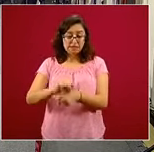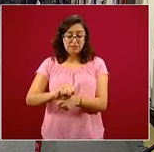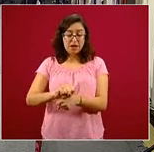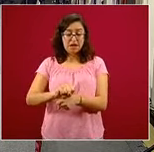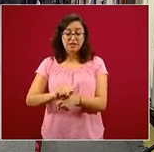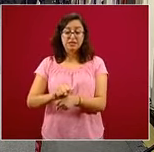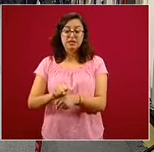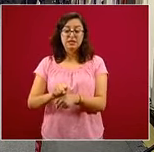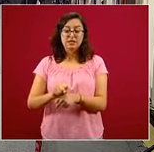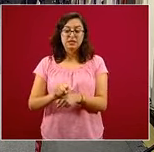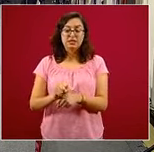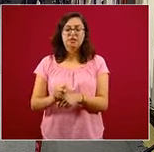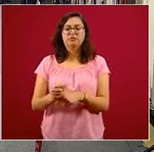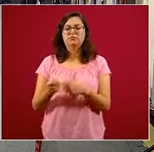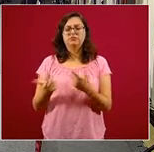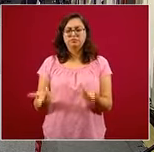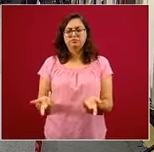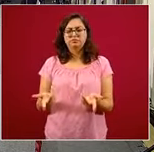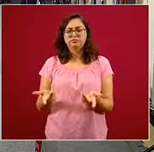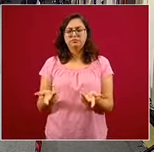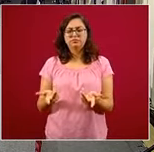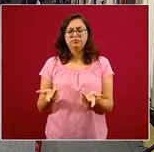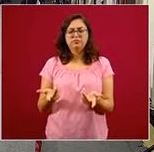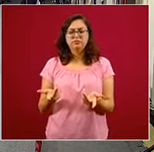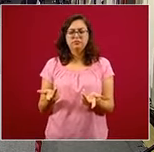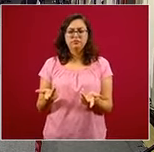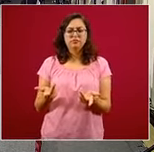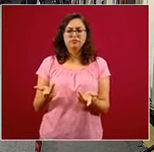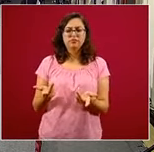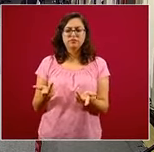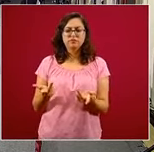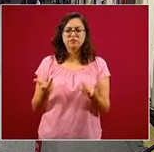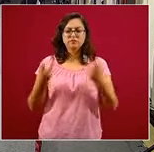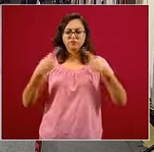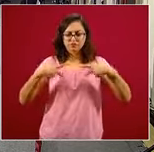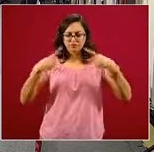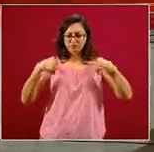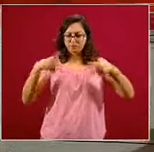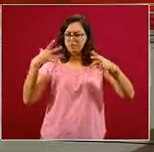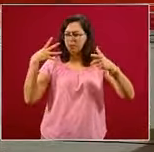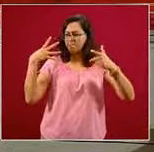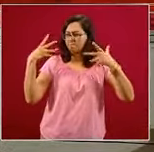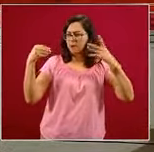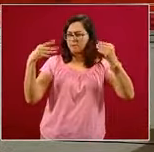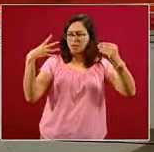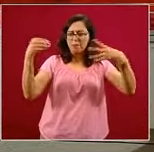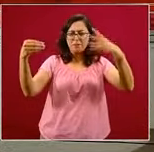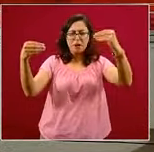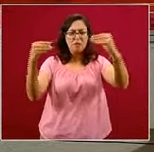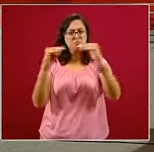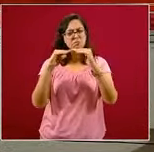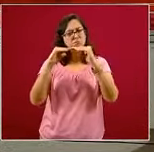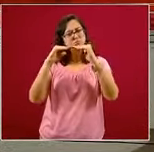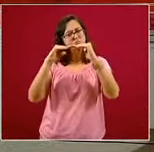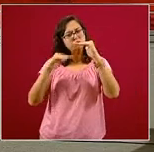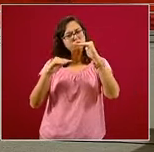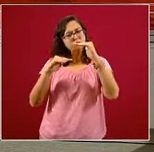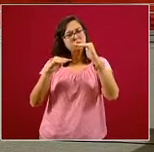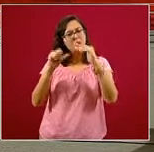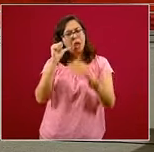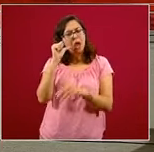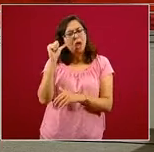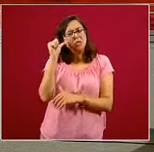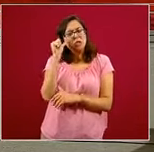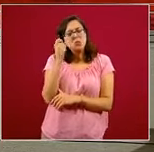en función de eso, hemos visto un descenso en la tasa de contagios, que ayer apenas ni siquiera